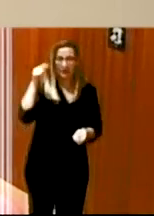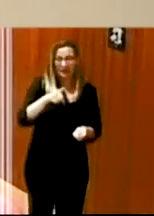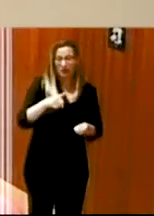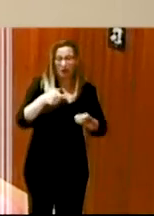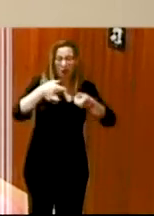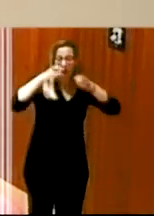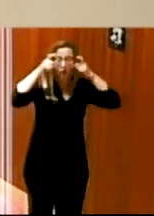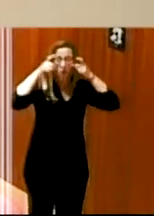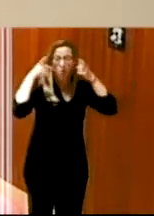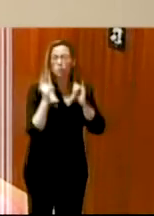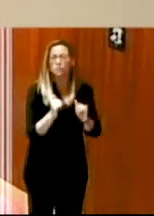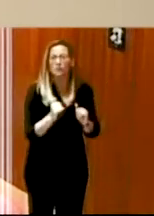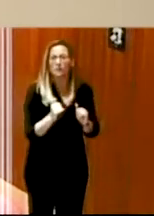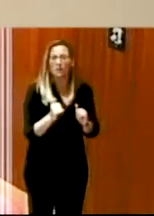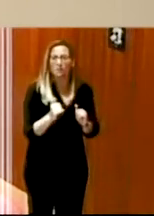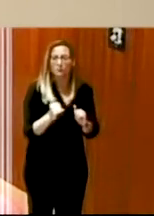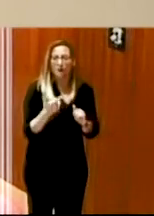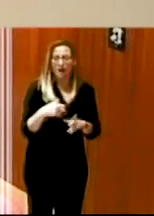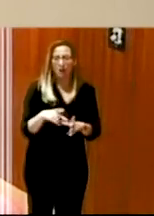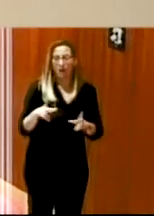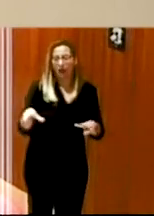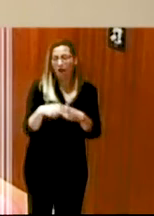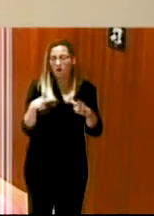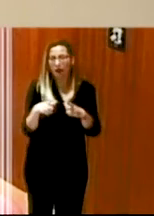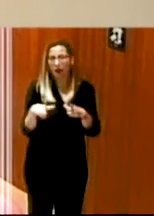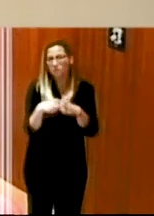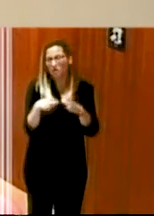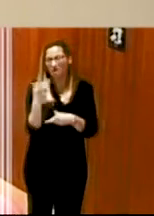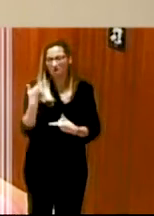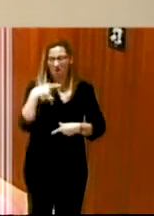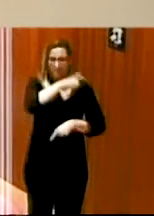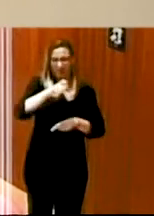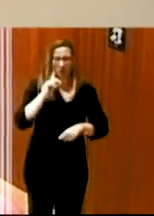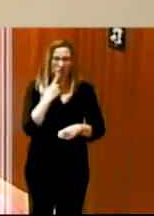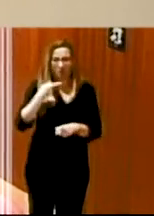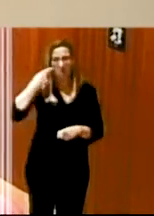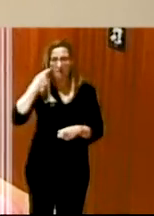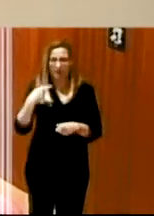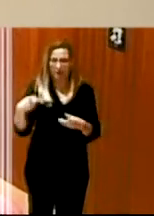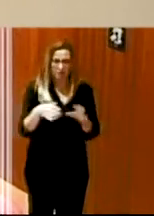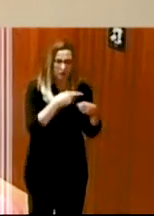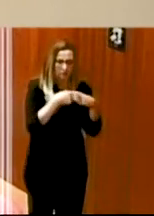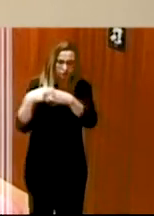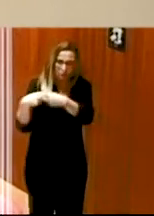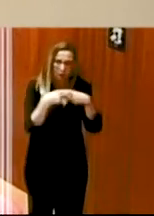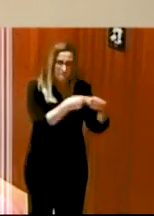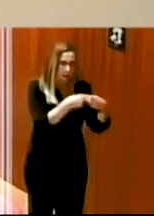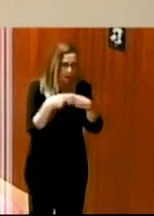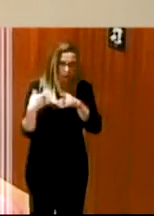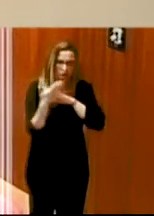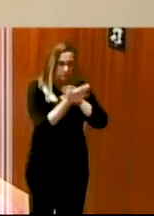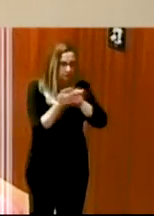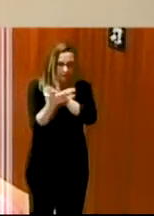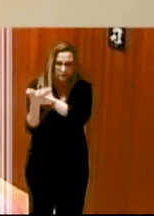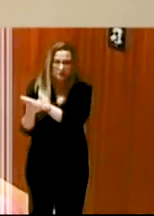ejemplo con ASOAL la asociación de personas sordas de Almería y yo este año estuve ahí con ellos haciendo sino danza